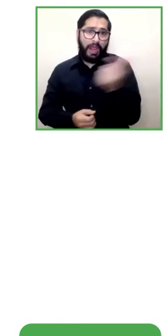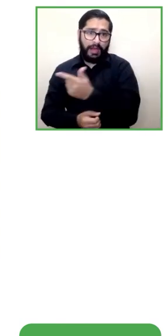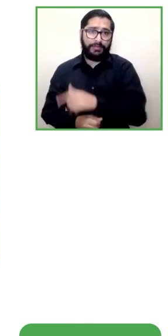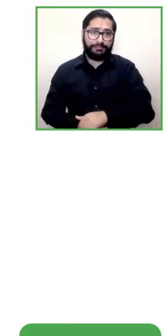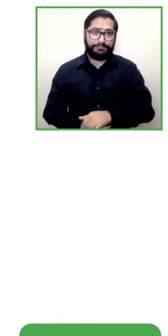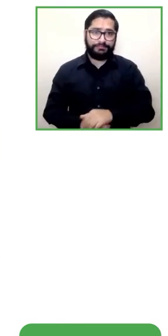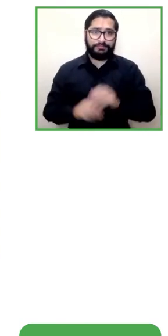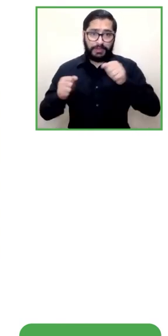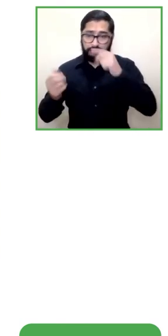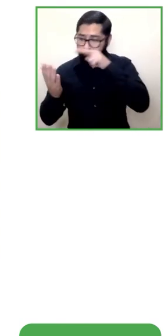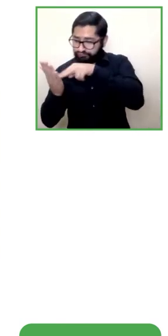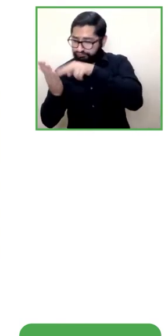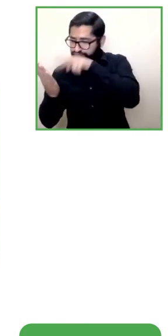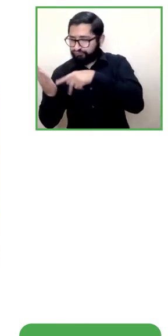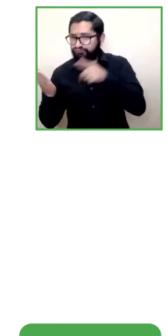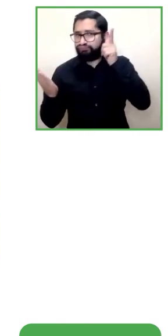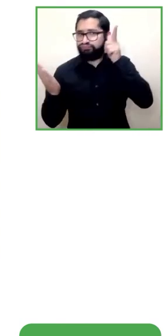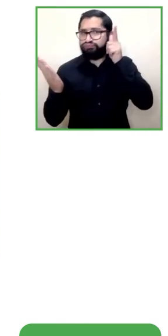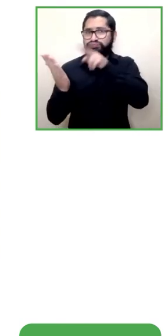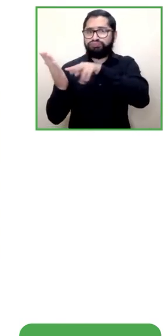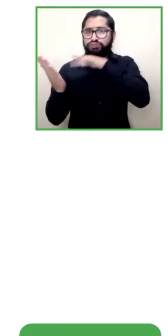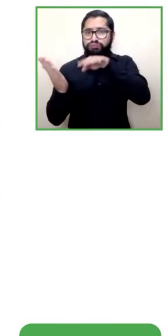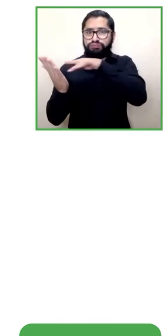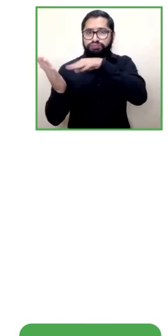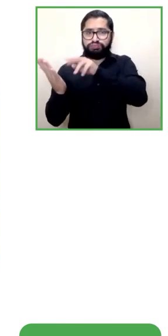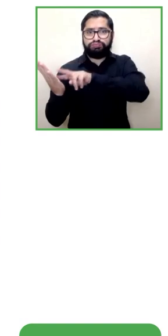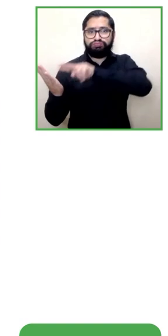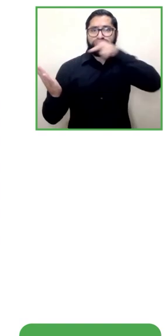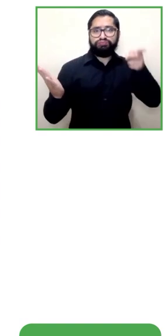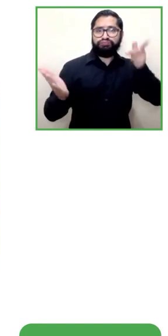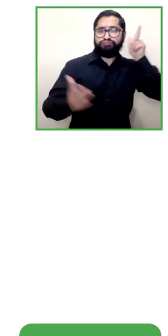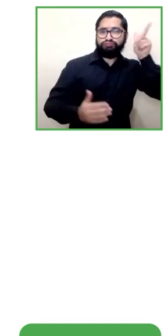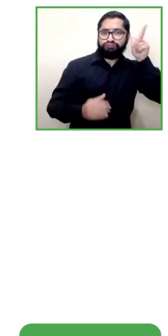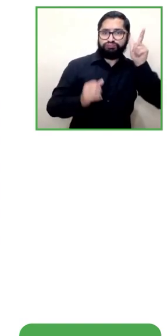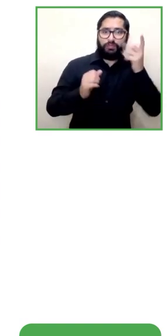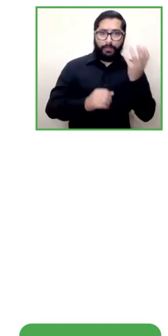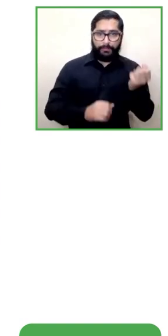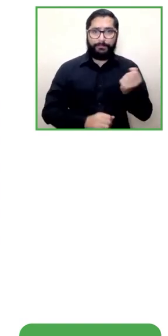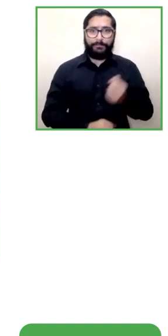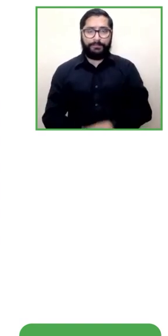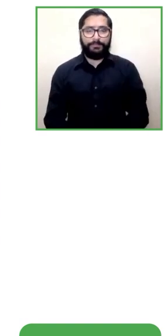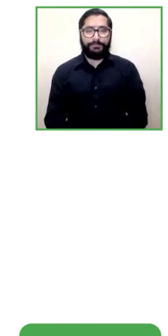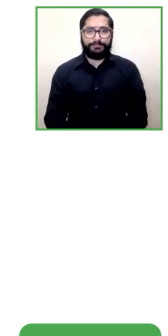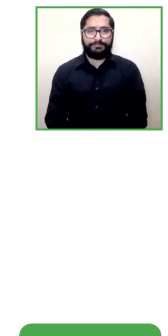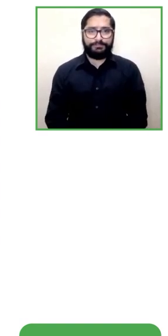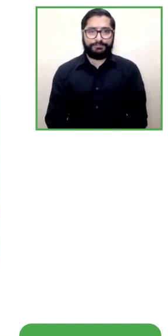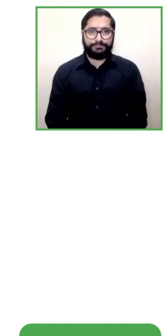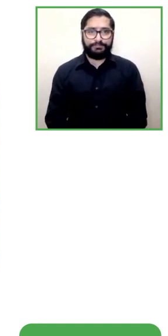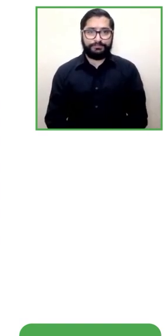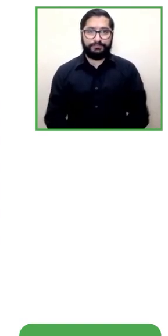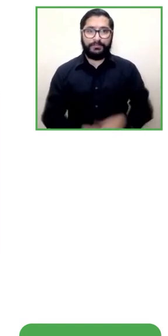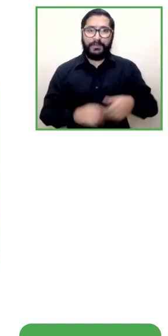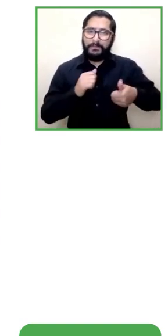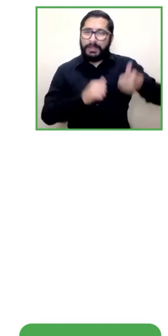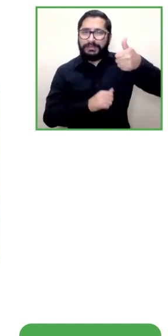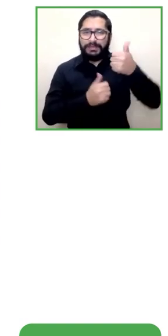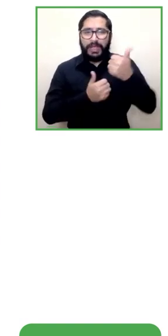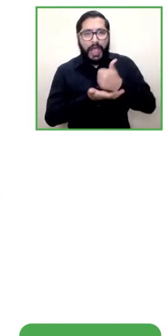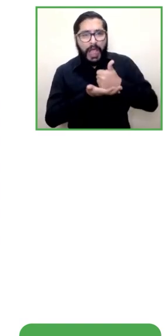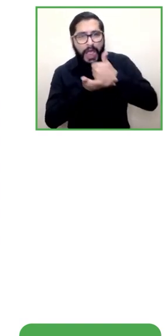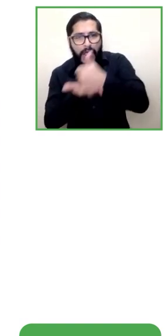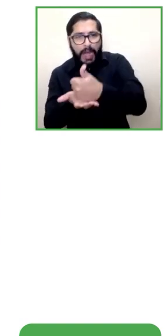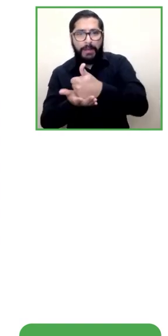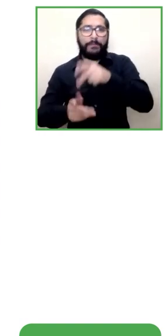audiolibros y servicios adicionales y con eso hemos podido alcanzar la mayoría de las personas con discapacidad visual en